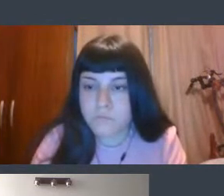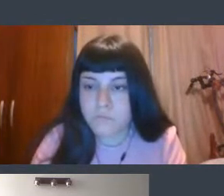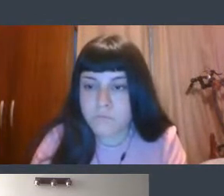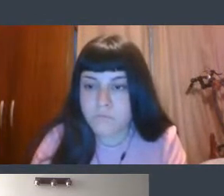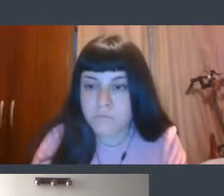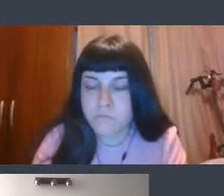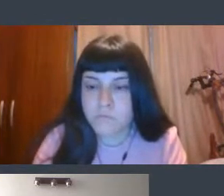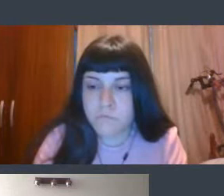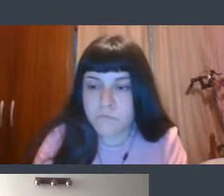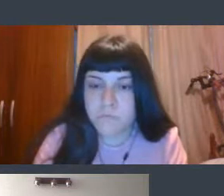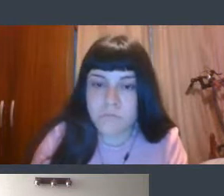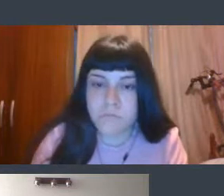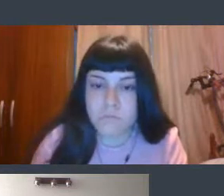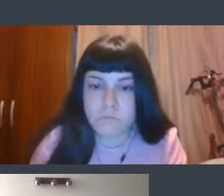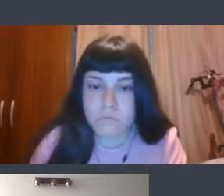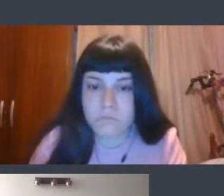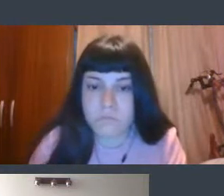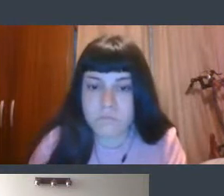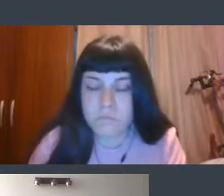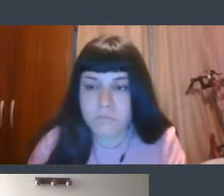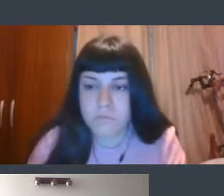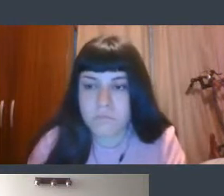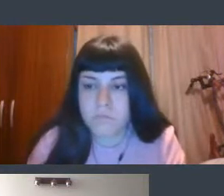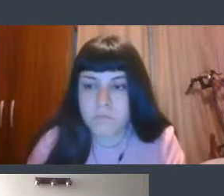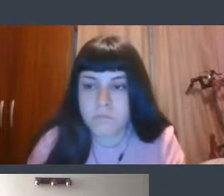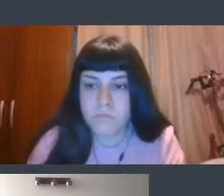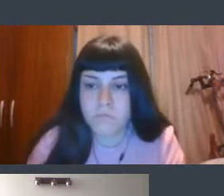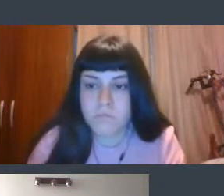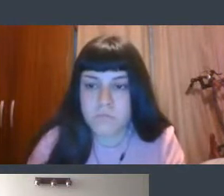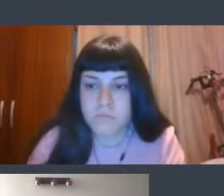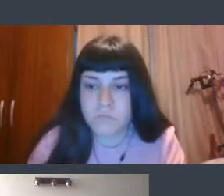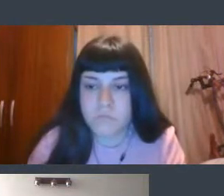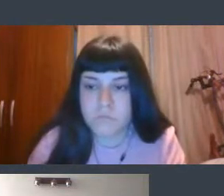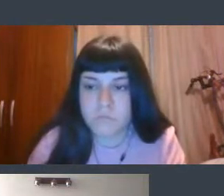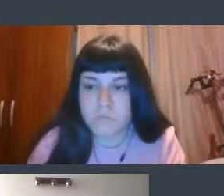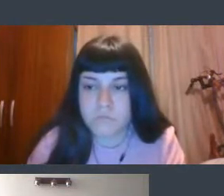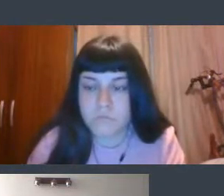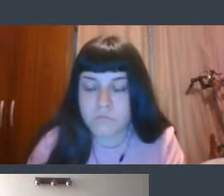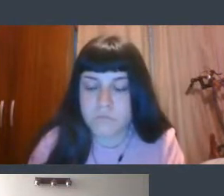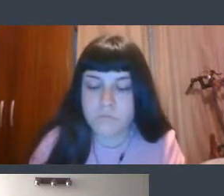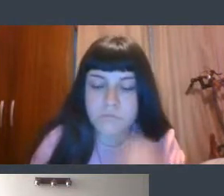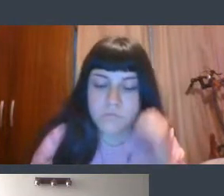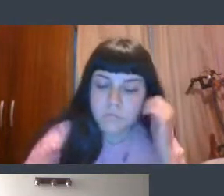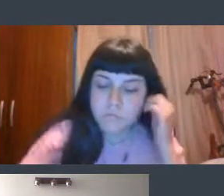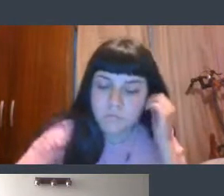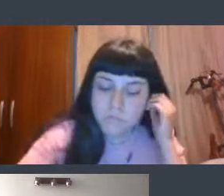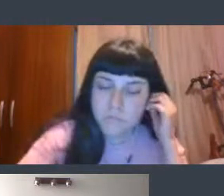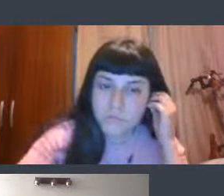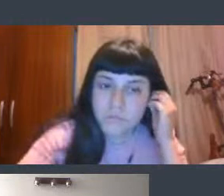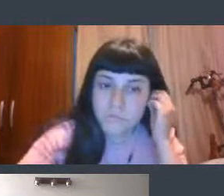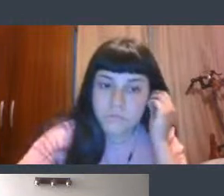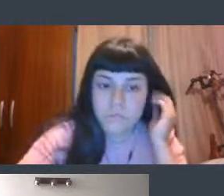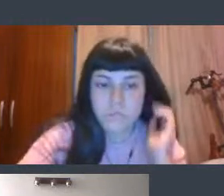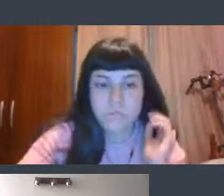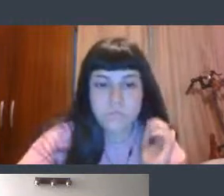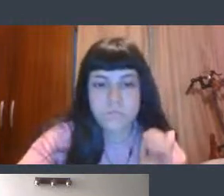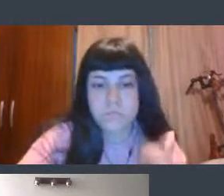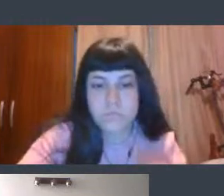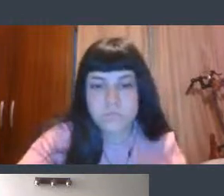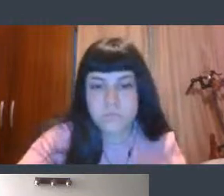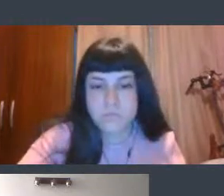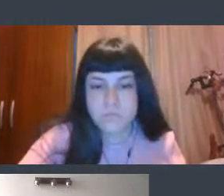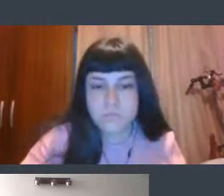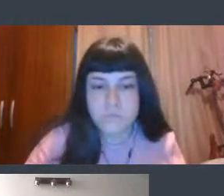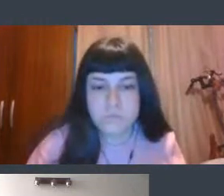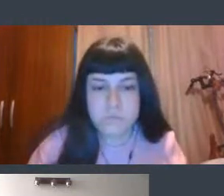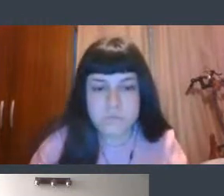las vamos a poder responder a través de un informe pero en honor al tiempo vamos a poder escoger unas tres preguntas a nuestro espositorio faltamos con la primera